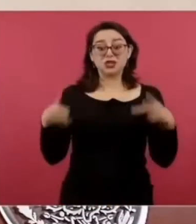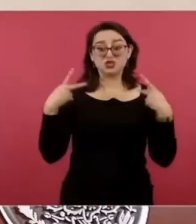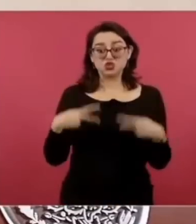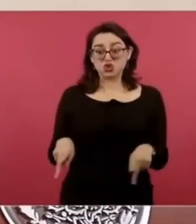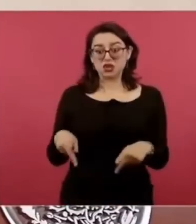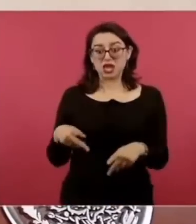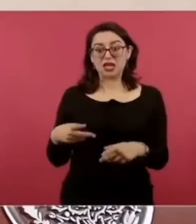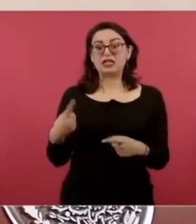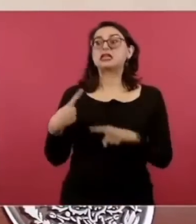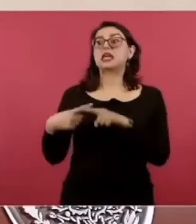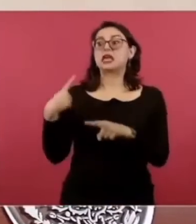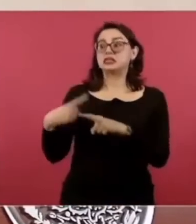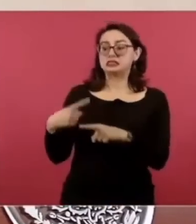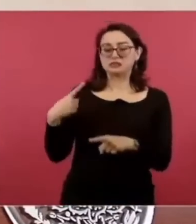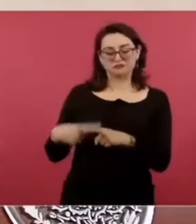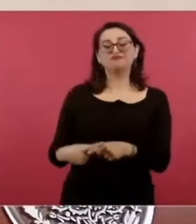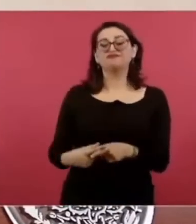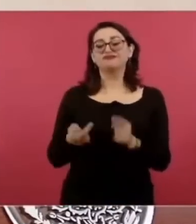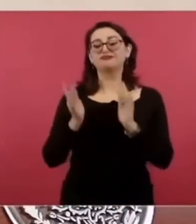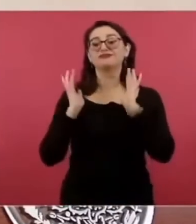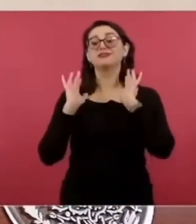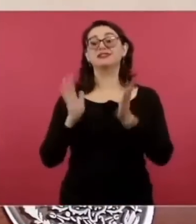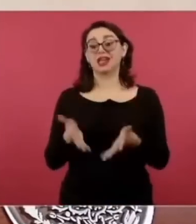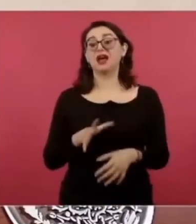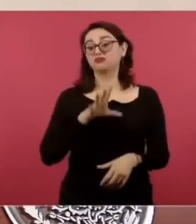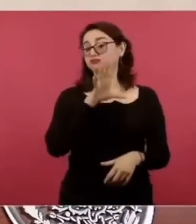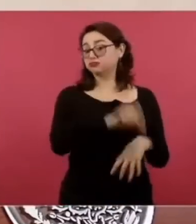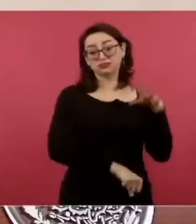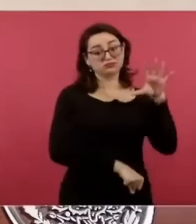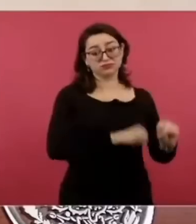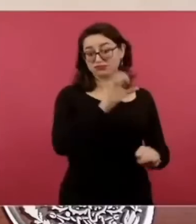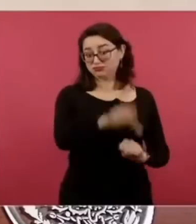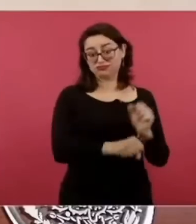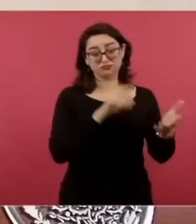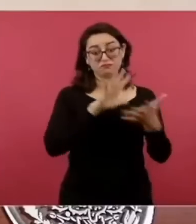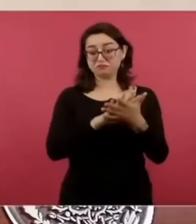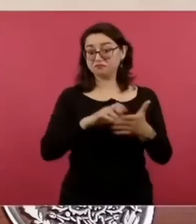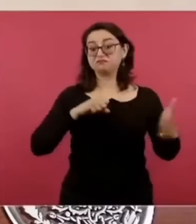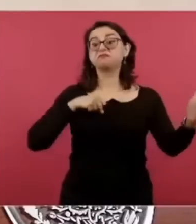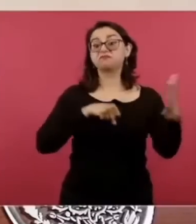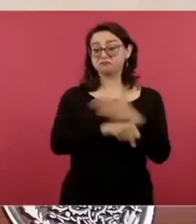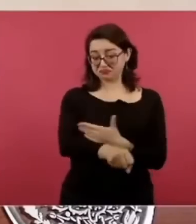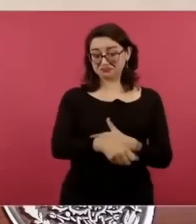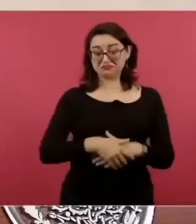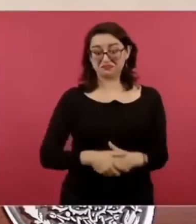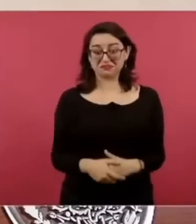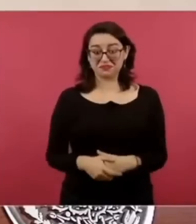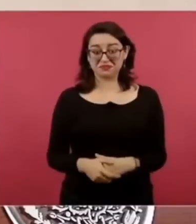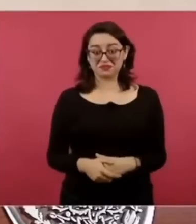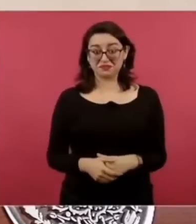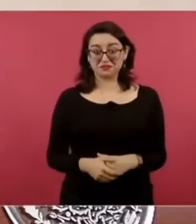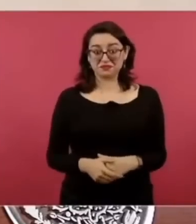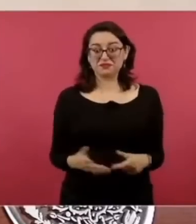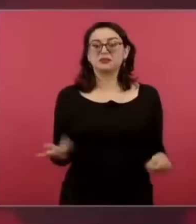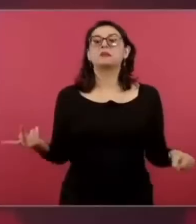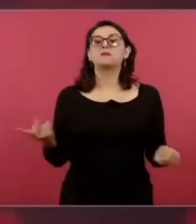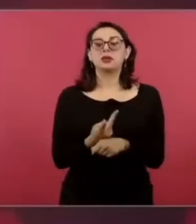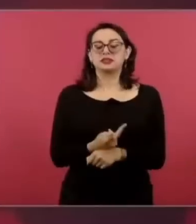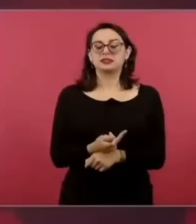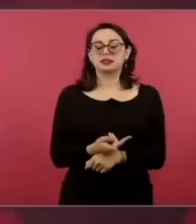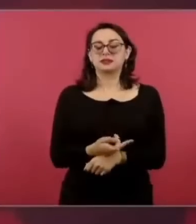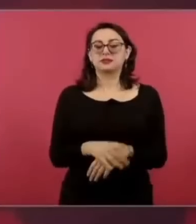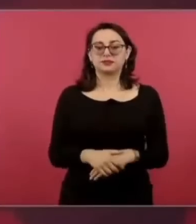¿Y saben que cuando los fueron a detener,